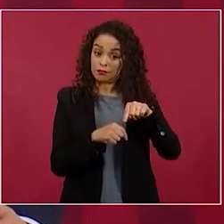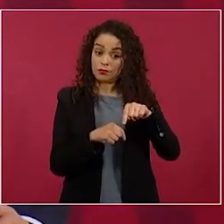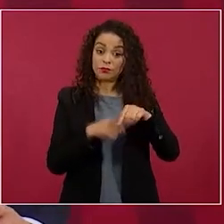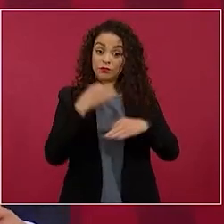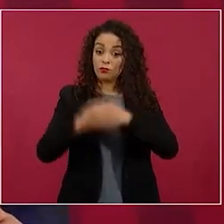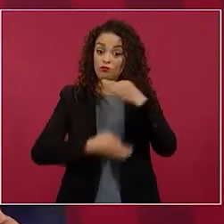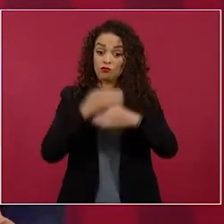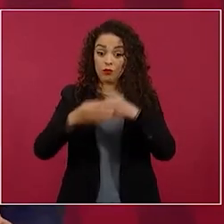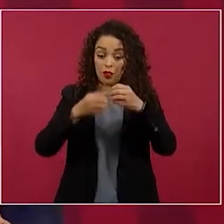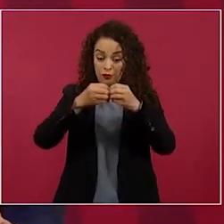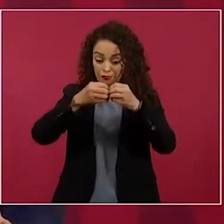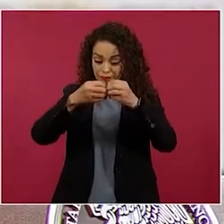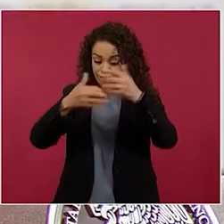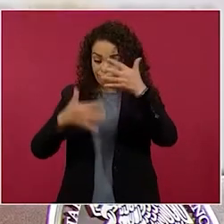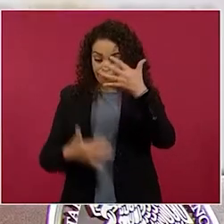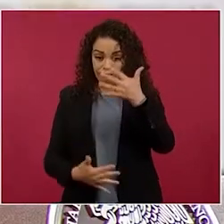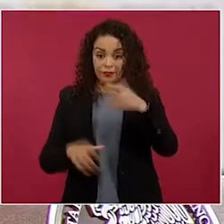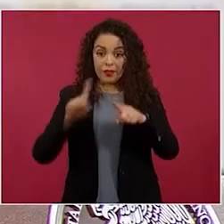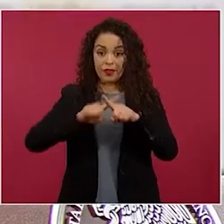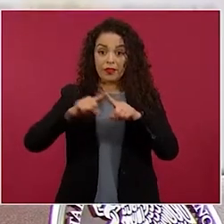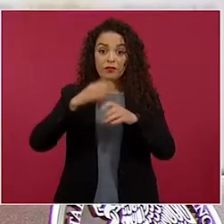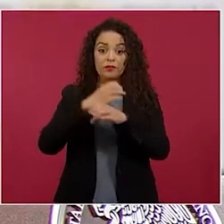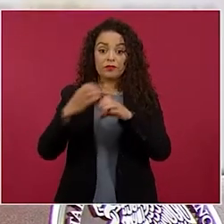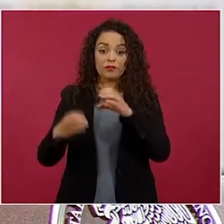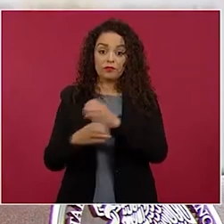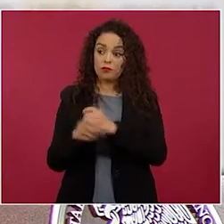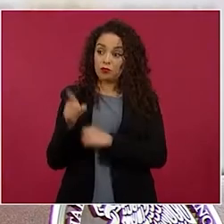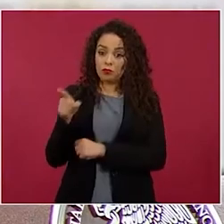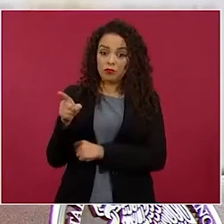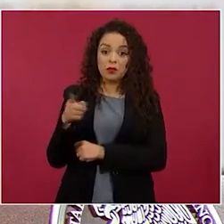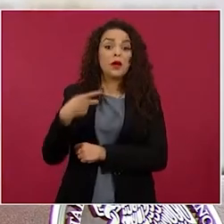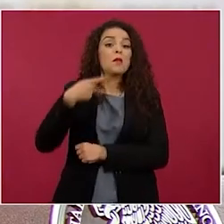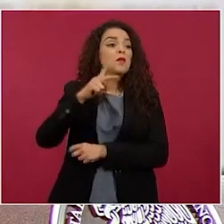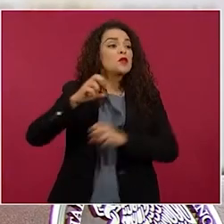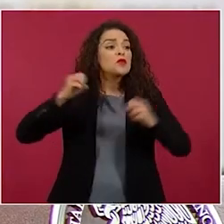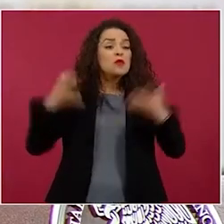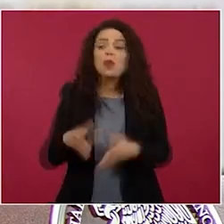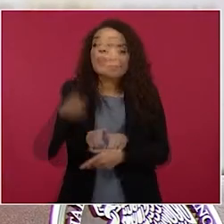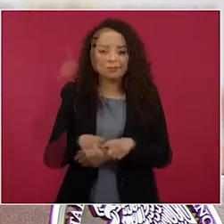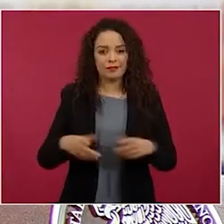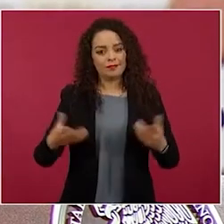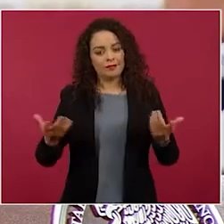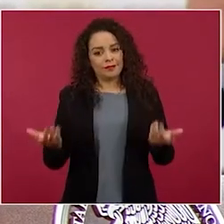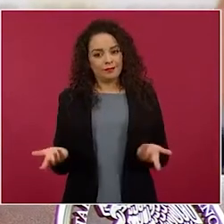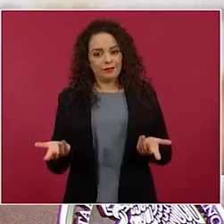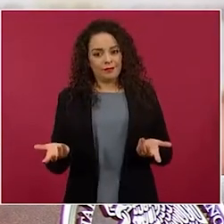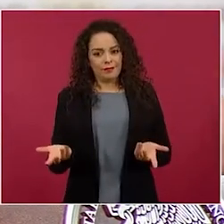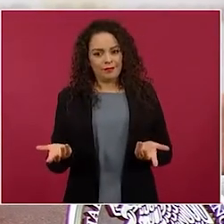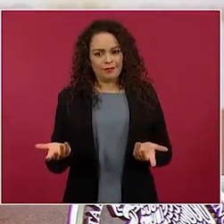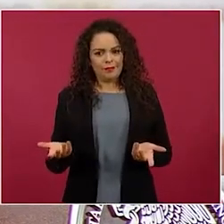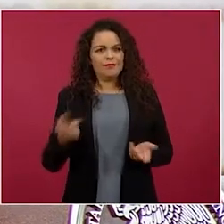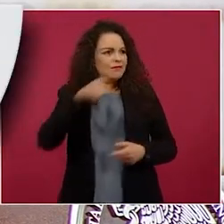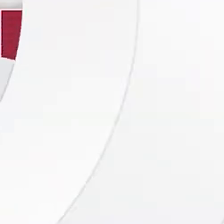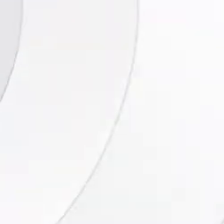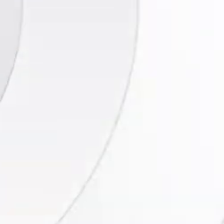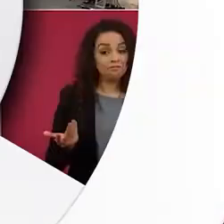todas esas menciones y de todas maneras se enojó quiénes son ellos